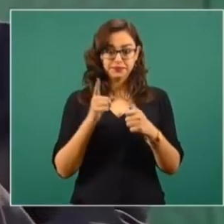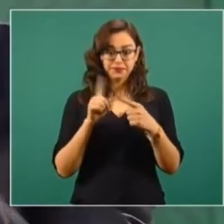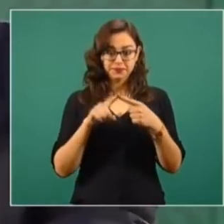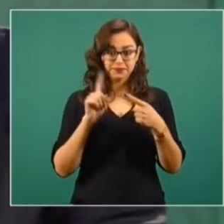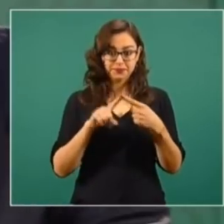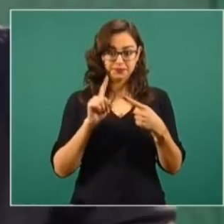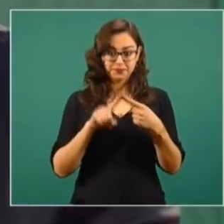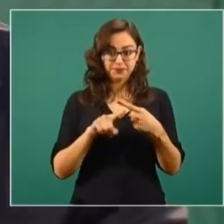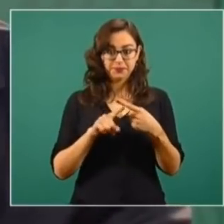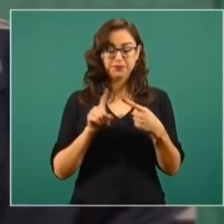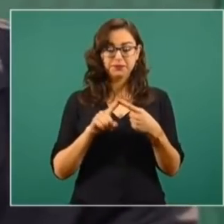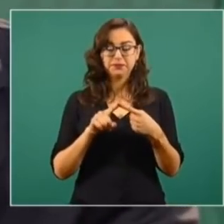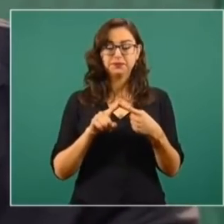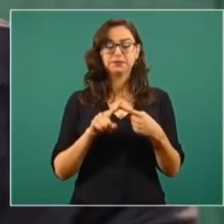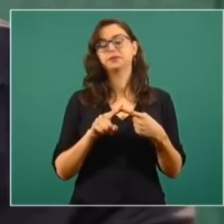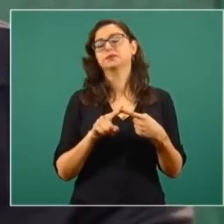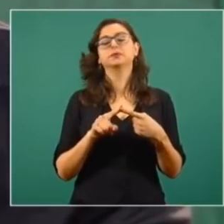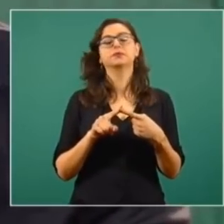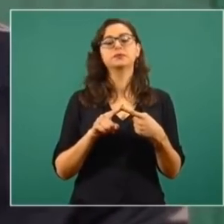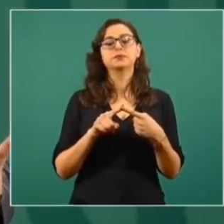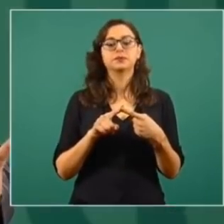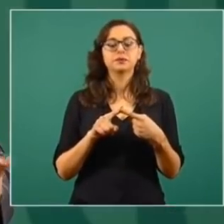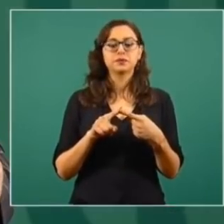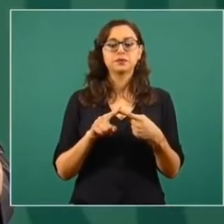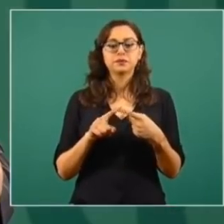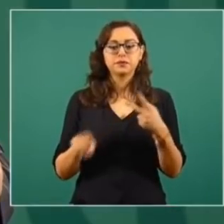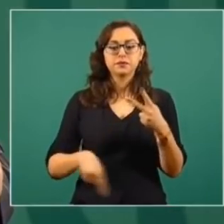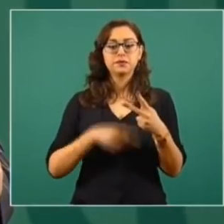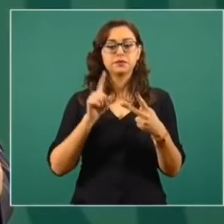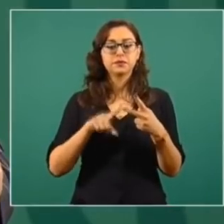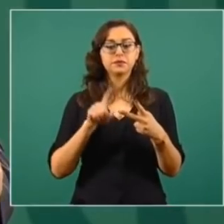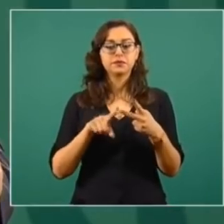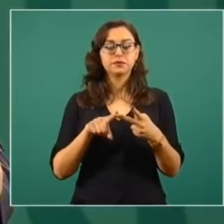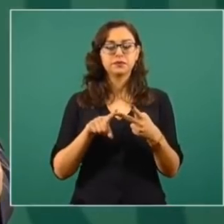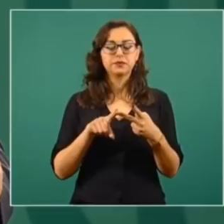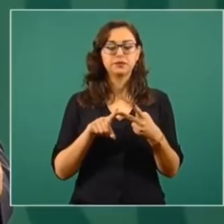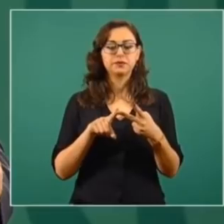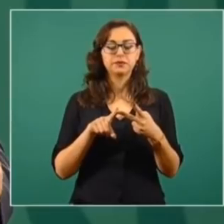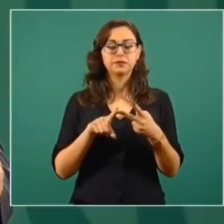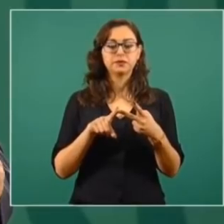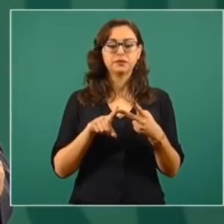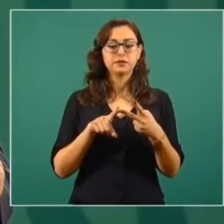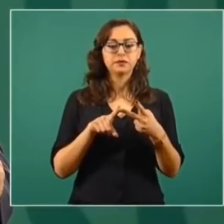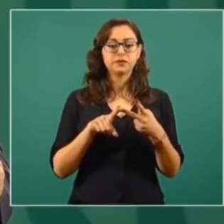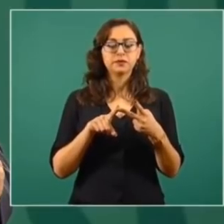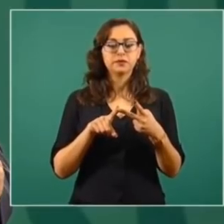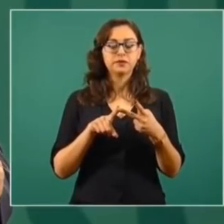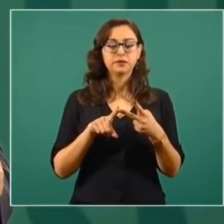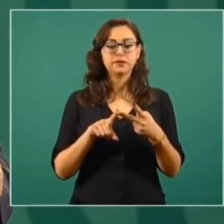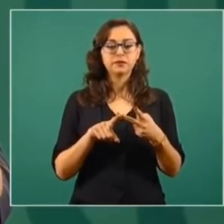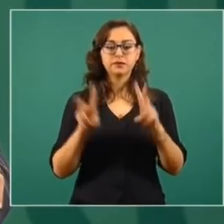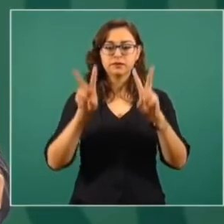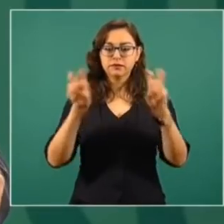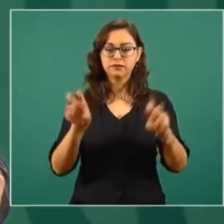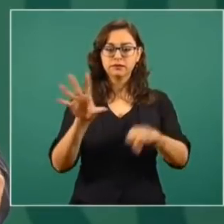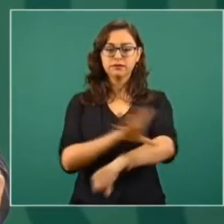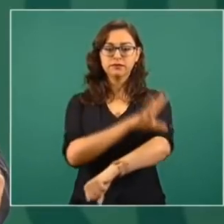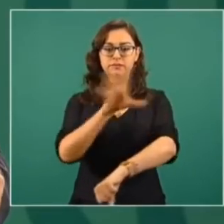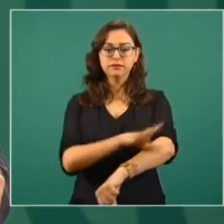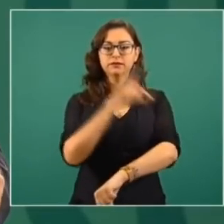línea de acción. Dos, el sector energético,